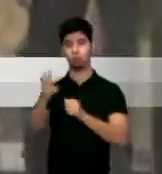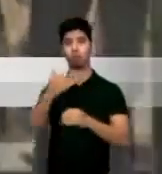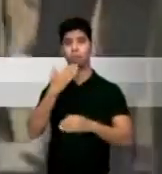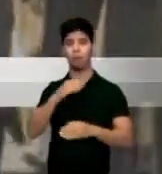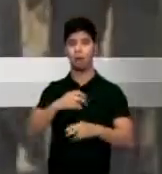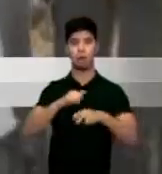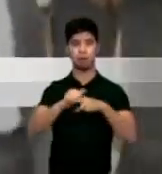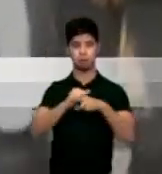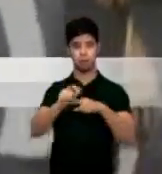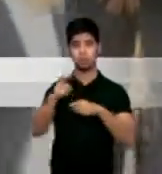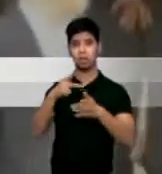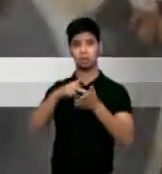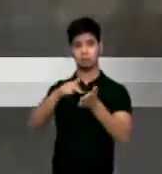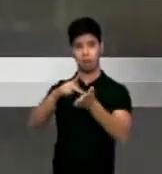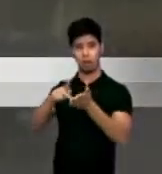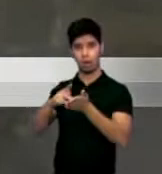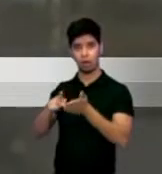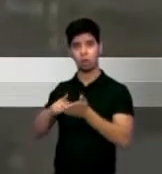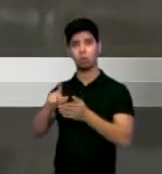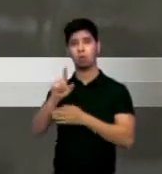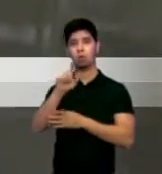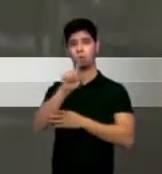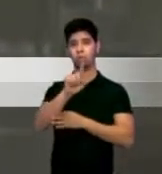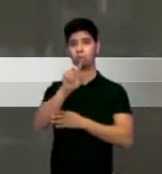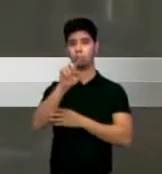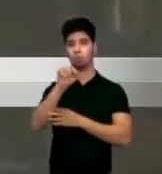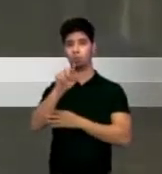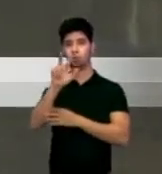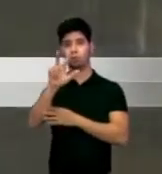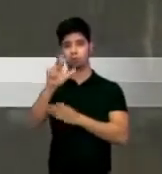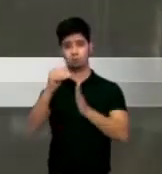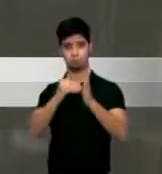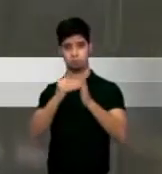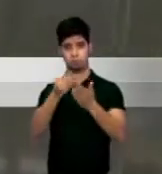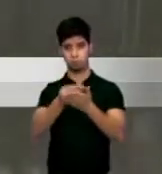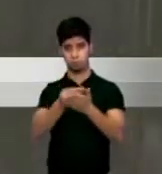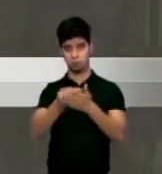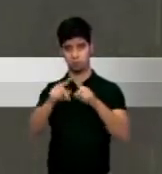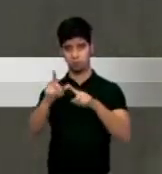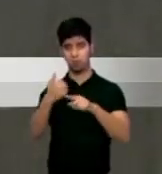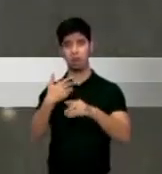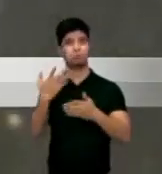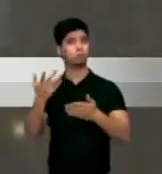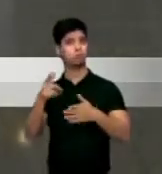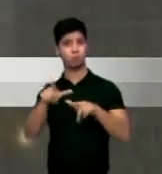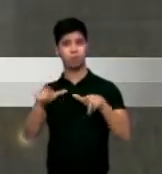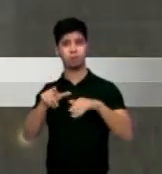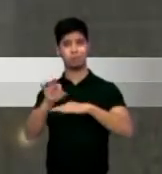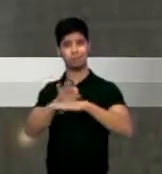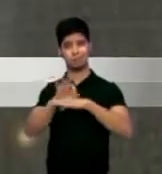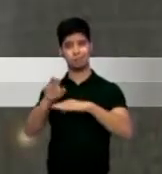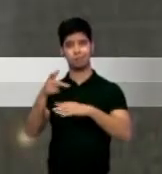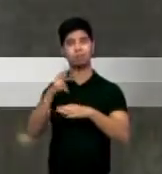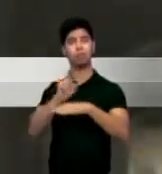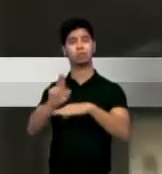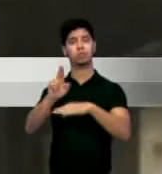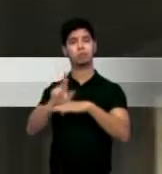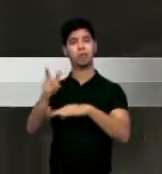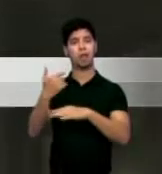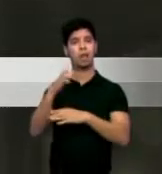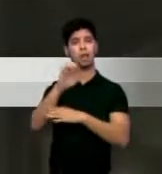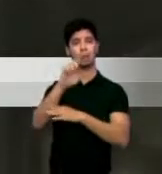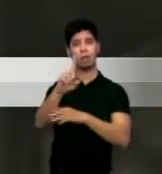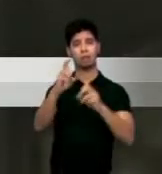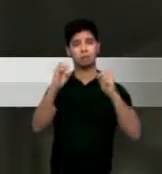otros 3.5 millones de dólares a la oficina del comisionado de instituciones financieras que se utilizarán en los esfuerzos de educación